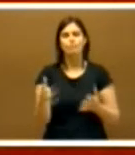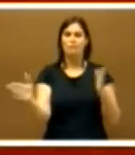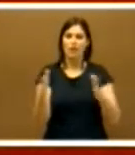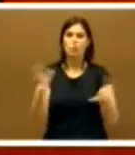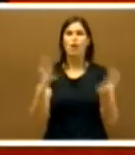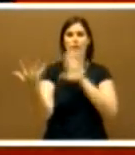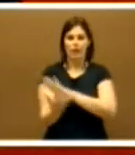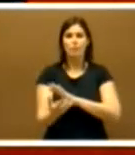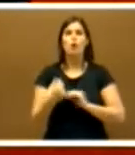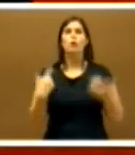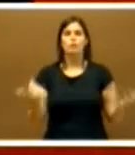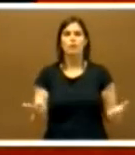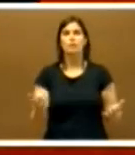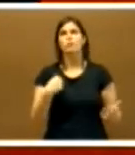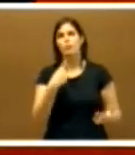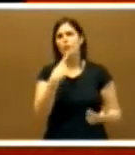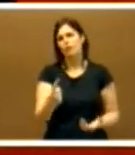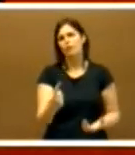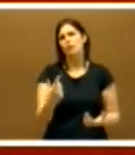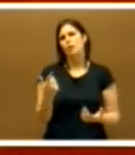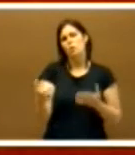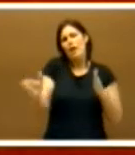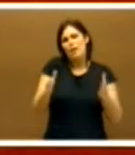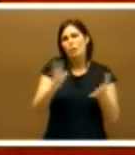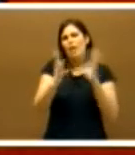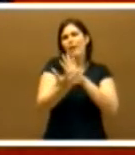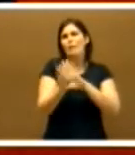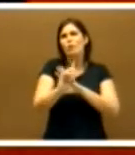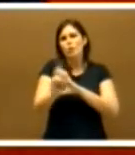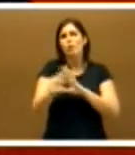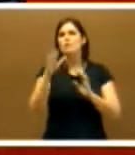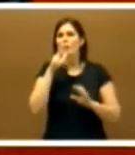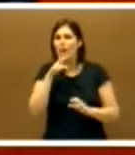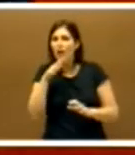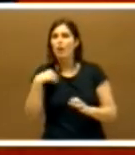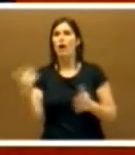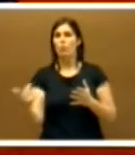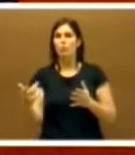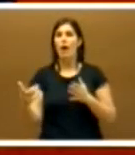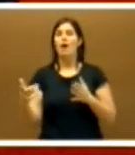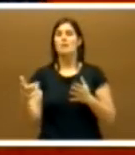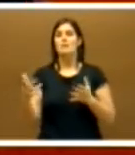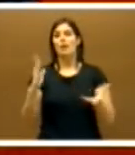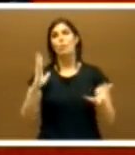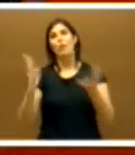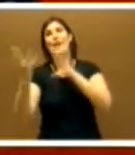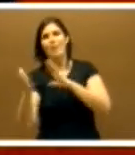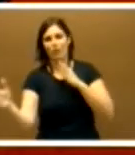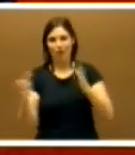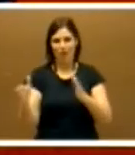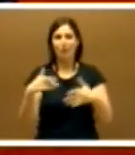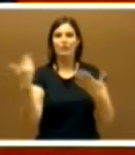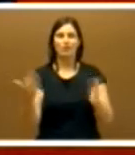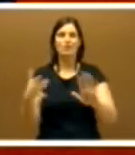suelo decir que más que ante un cambio, que una época de cambio, estamos en un cambio de época y eso significa también tener que revisar y